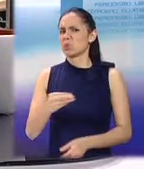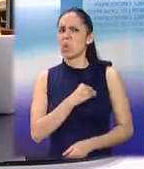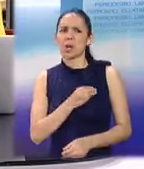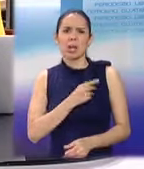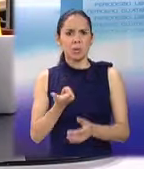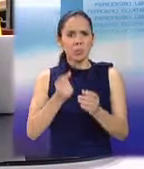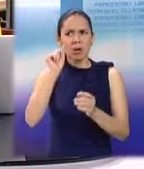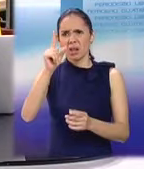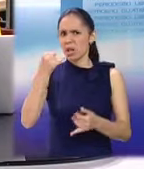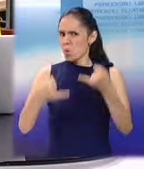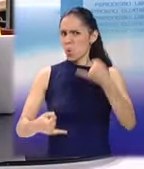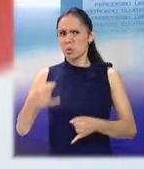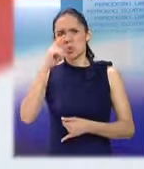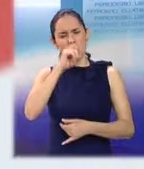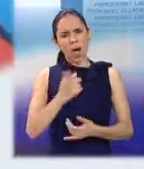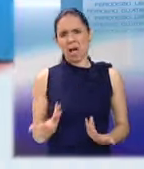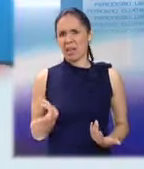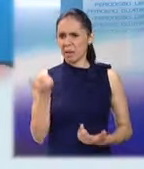aseguran es injusta.